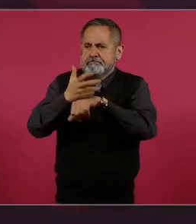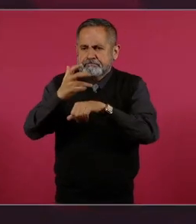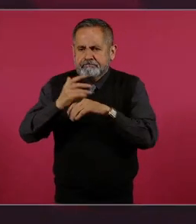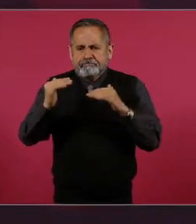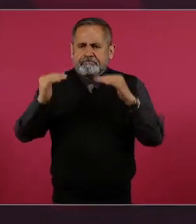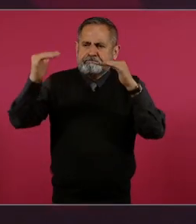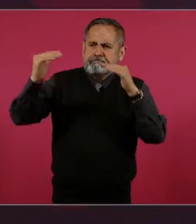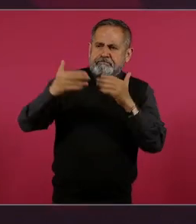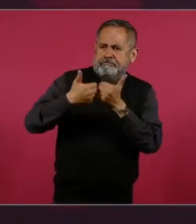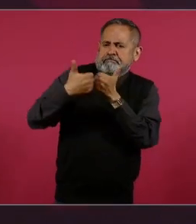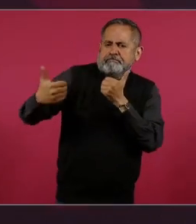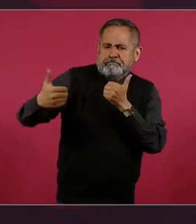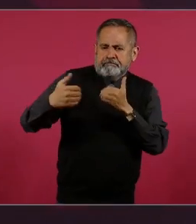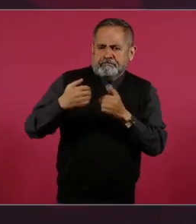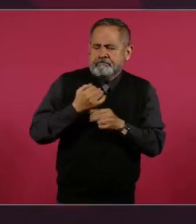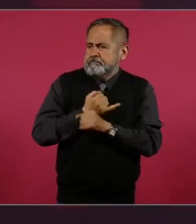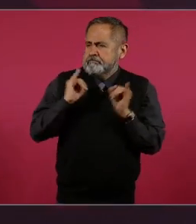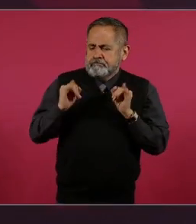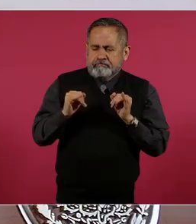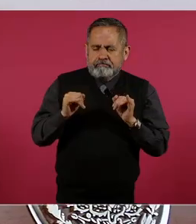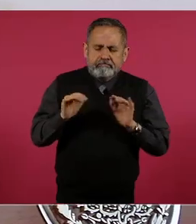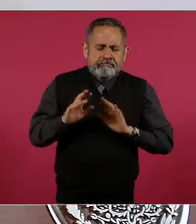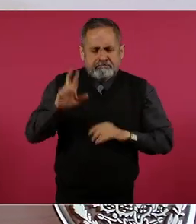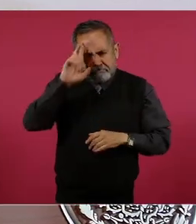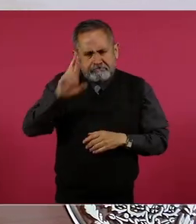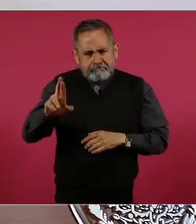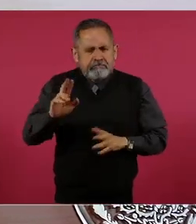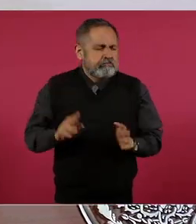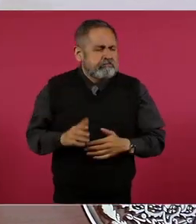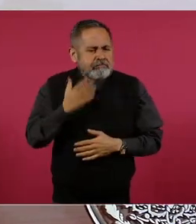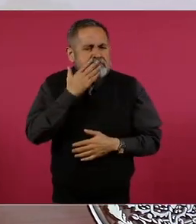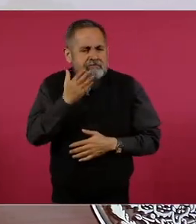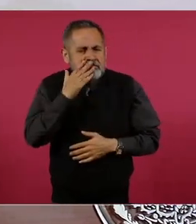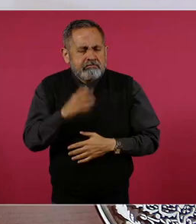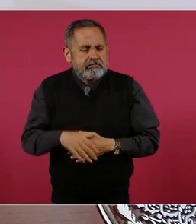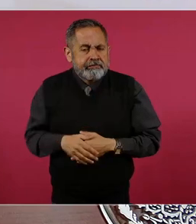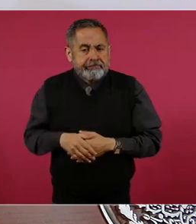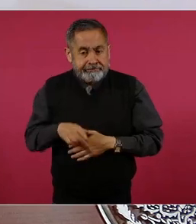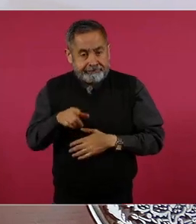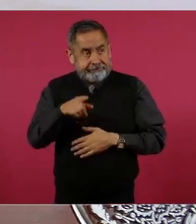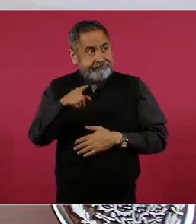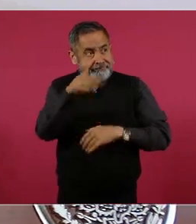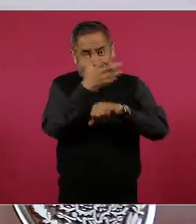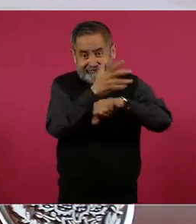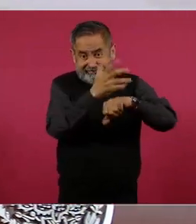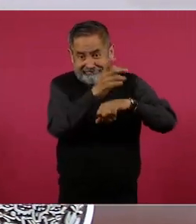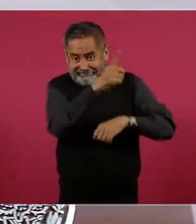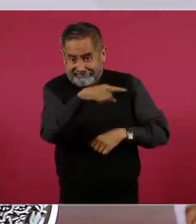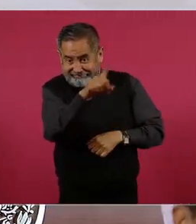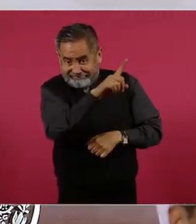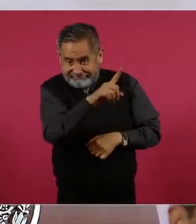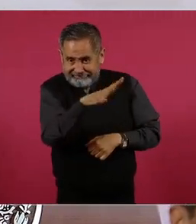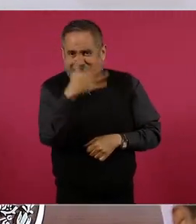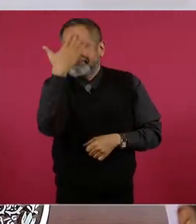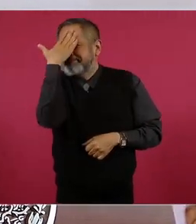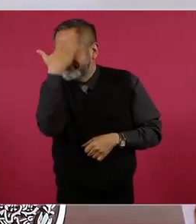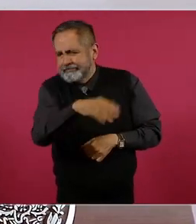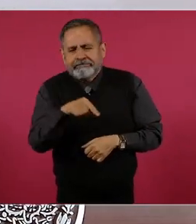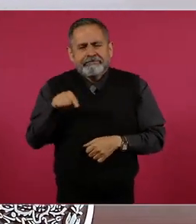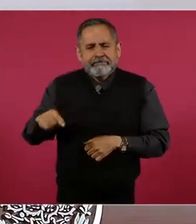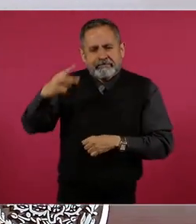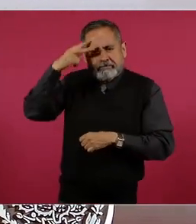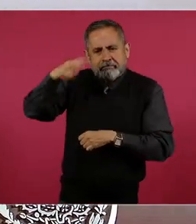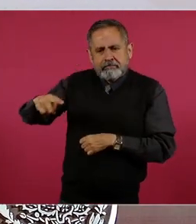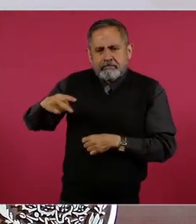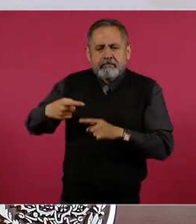Ellos saben que ya México, por los